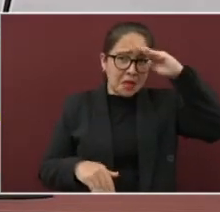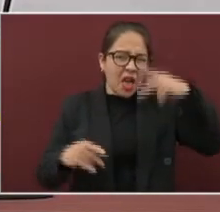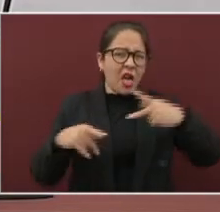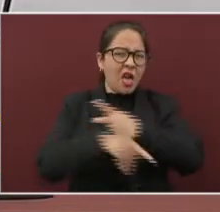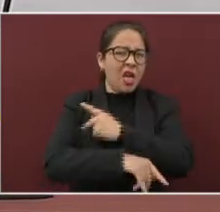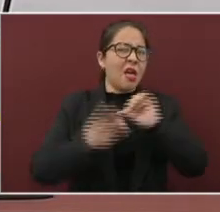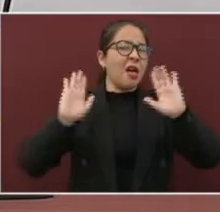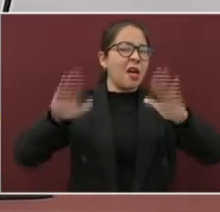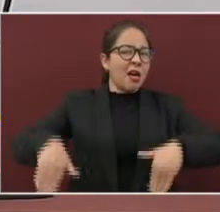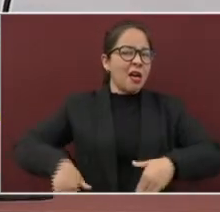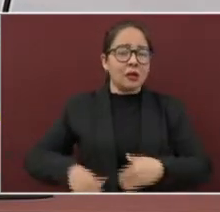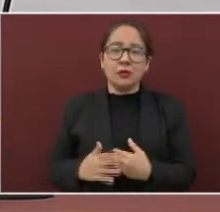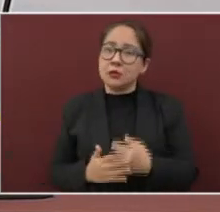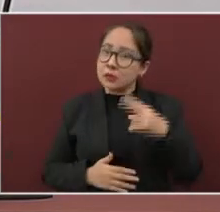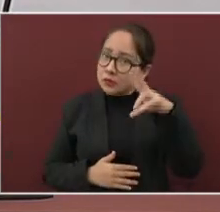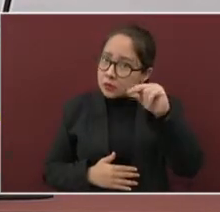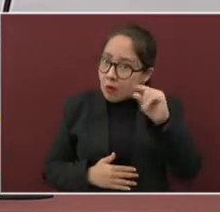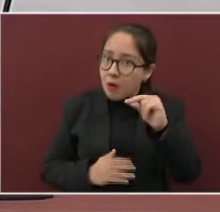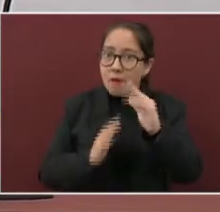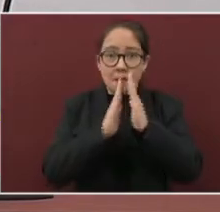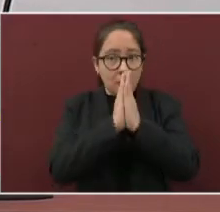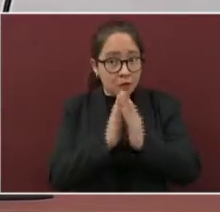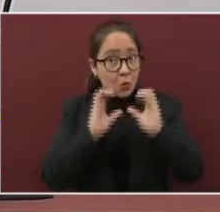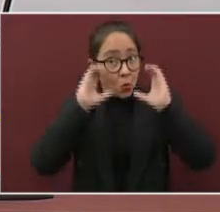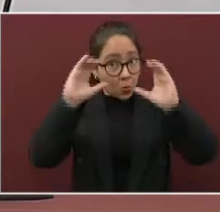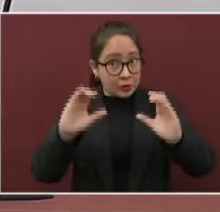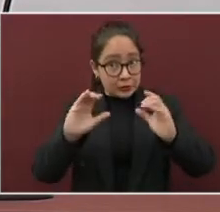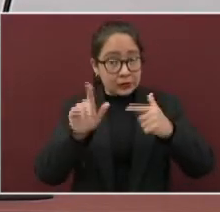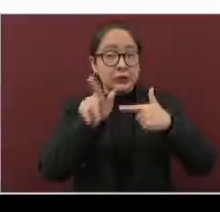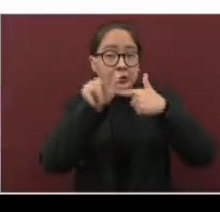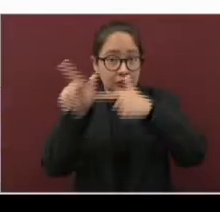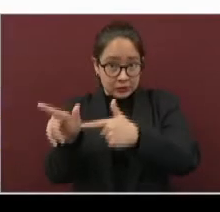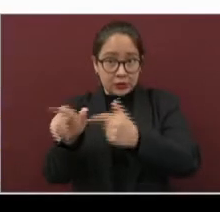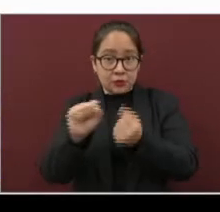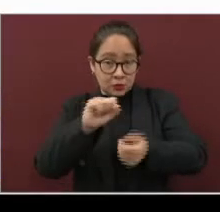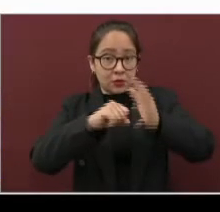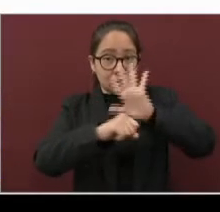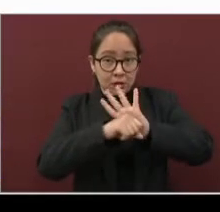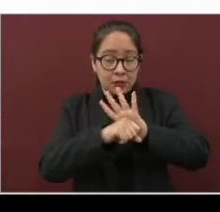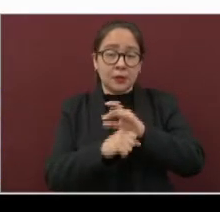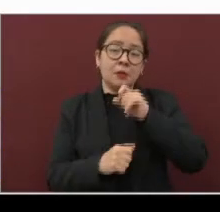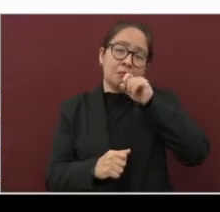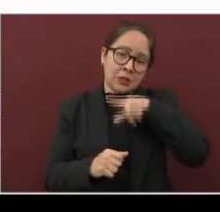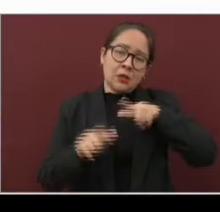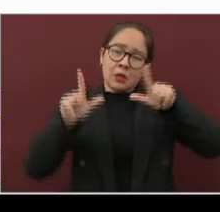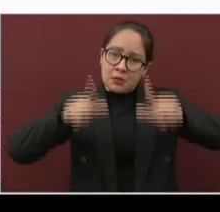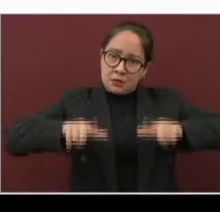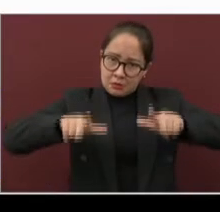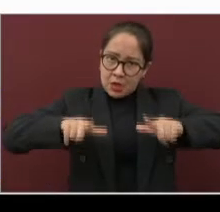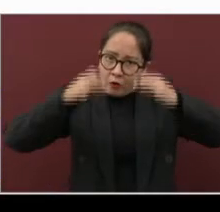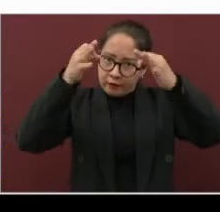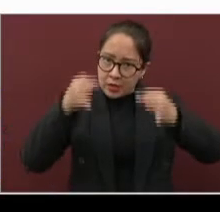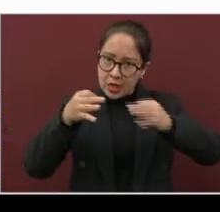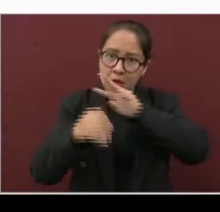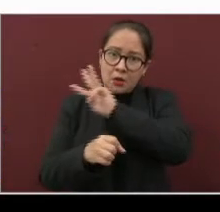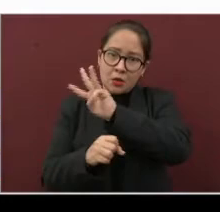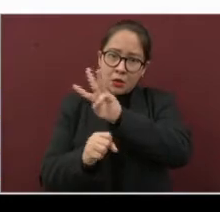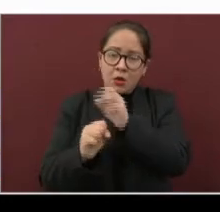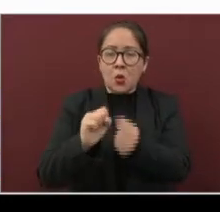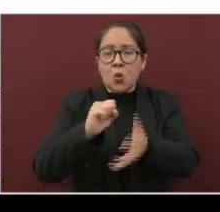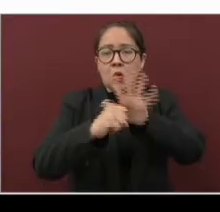Hay que seguir protegiéndose del coronavirus. Recuerdo de nuevo la página coronavirus